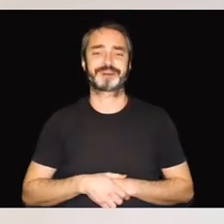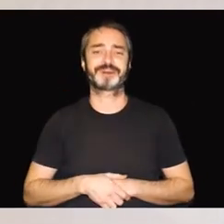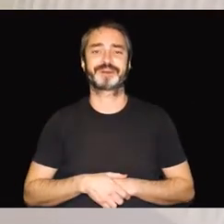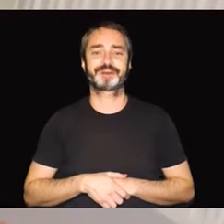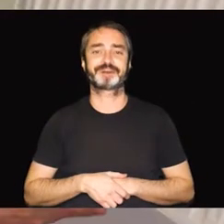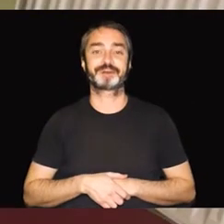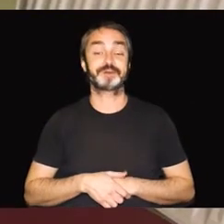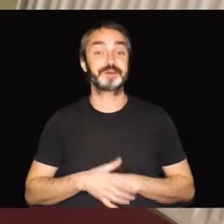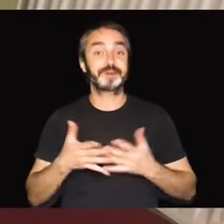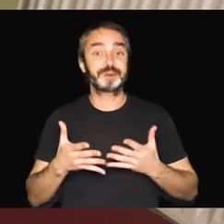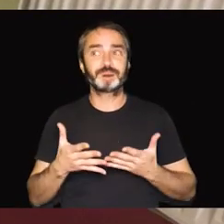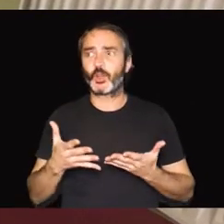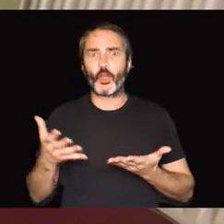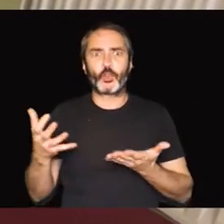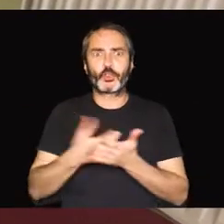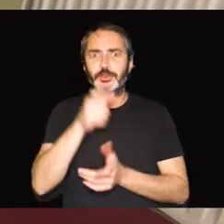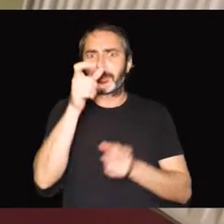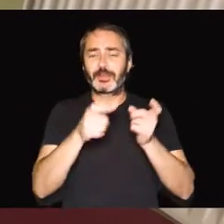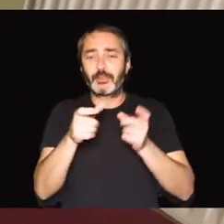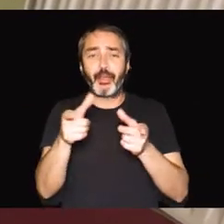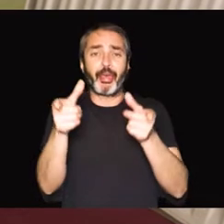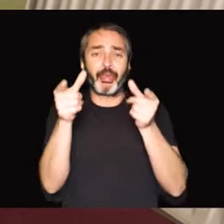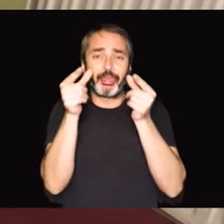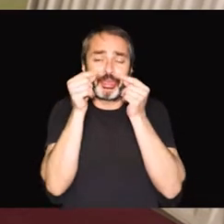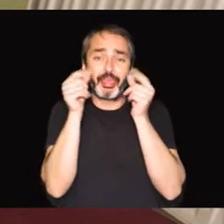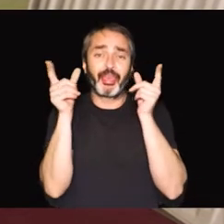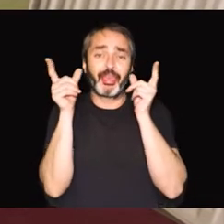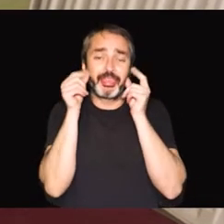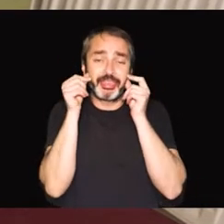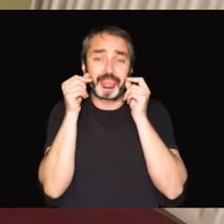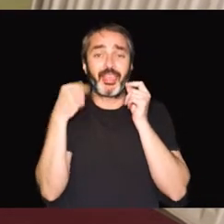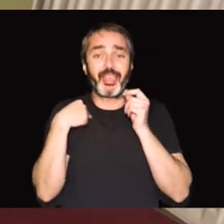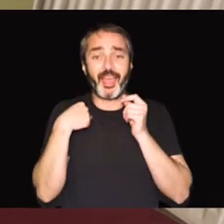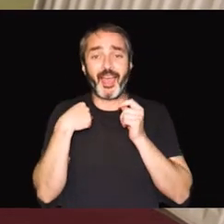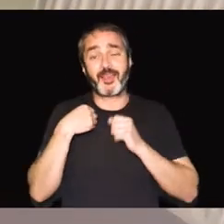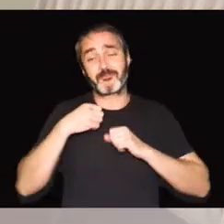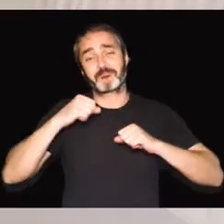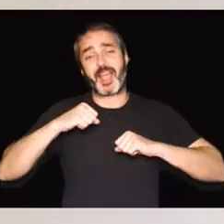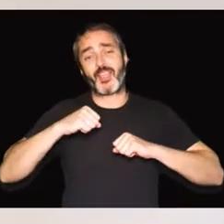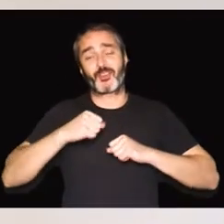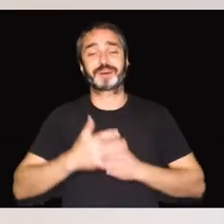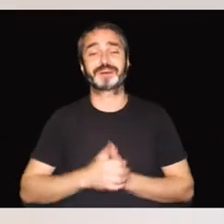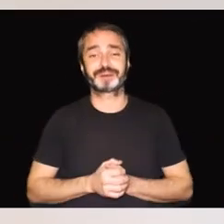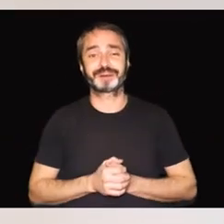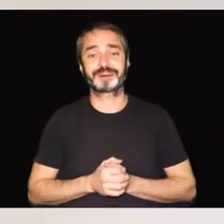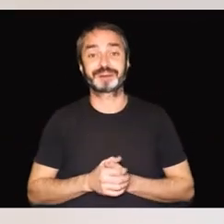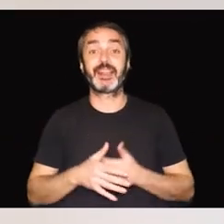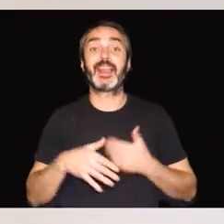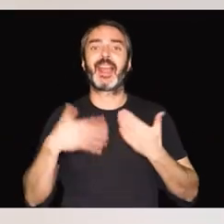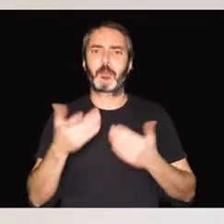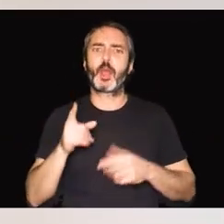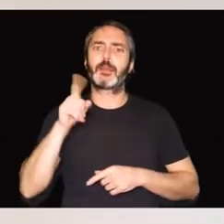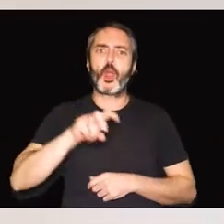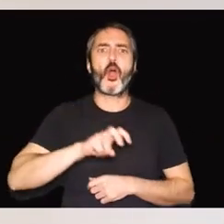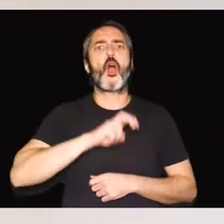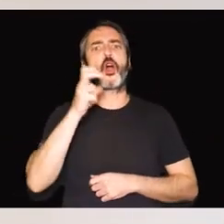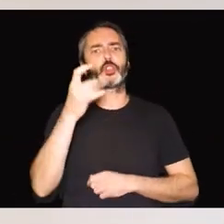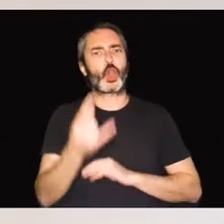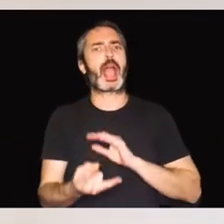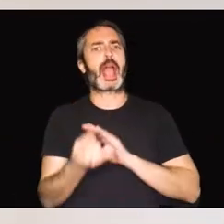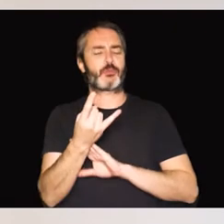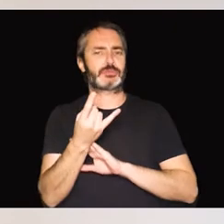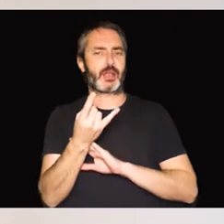ya que todos perdemos calidad visual y auditiva a medida que envejecemos. Pero hay otras causas de sordoceguera adquiridas,